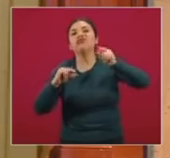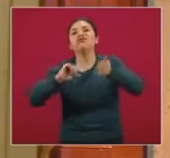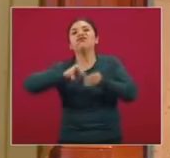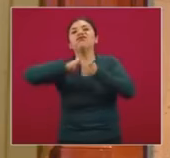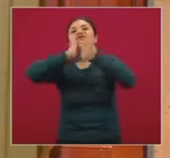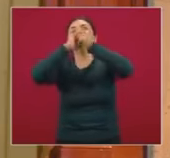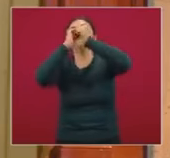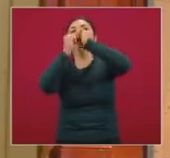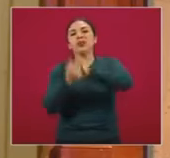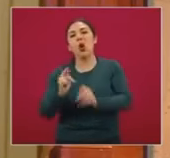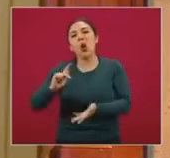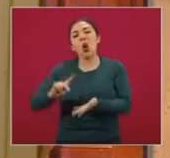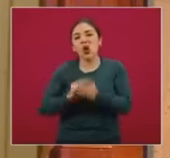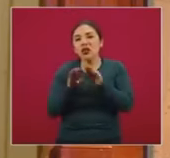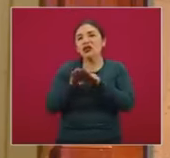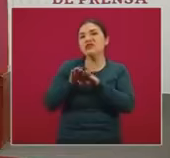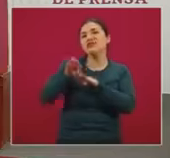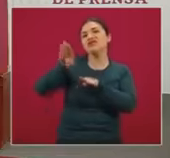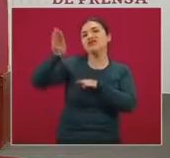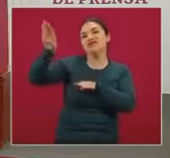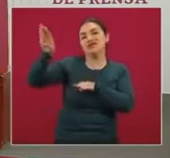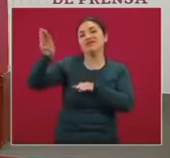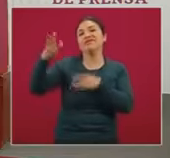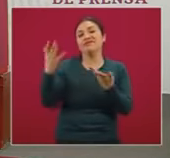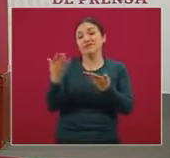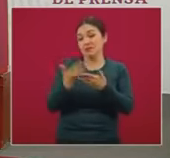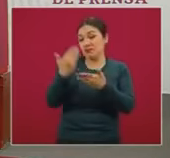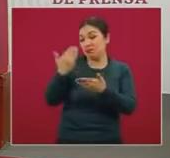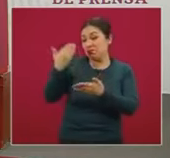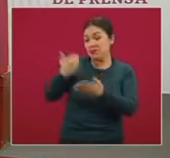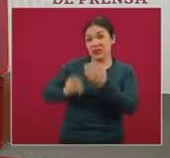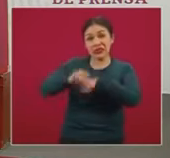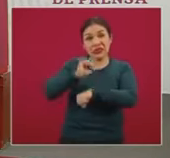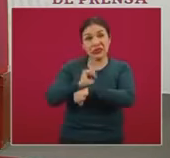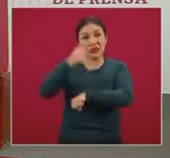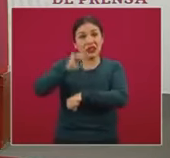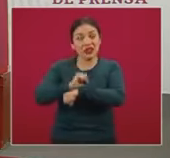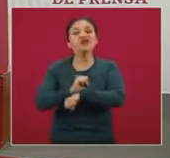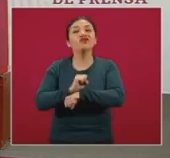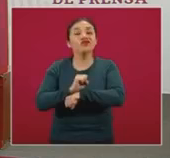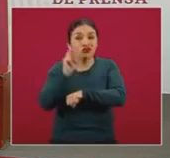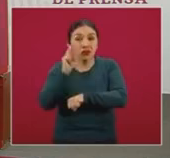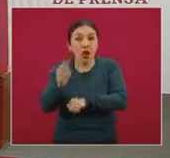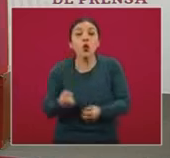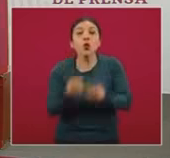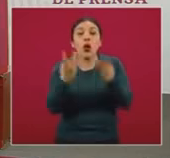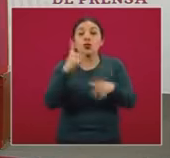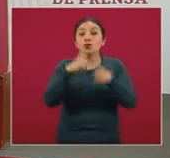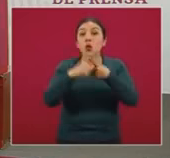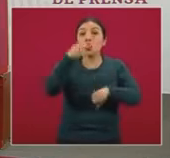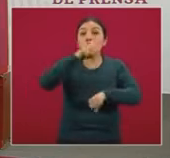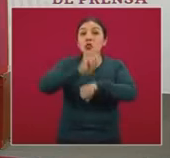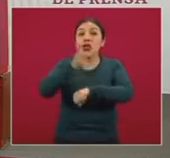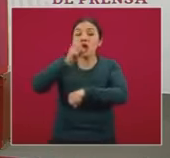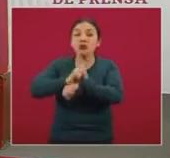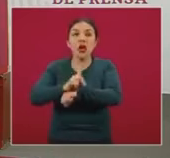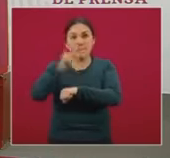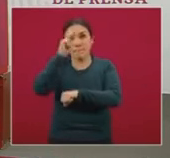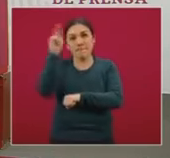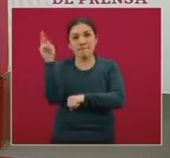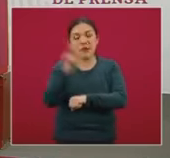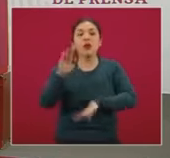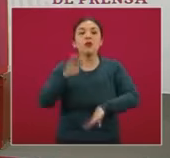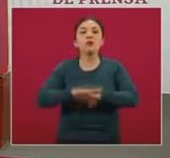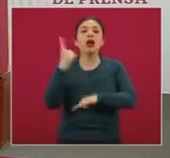inmediatamente en una tendencia ascendente, y en las últimas semanas inclusive ya la cantidad de casos por día ha superado a la que